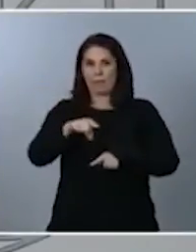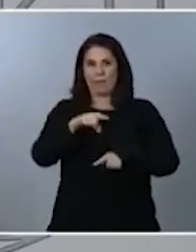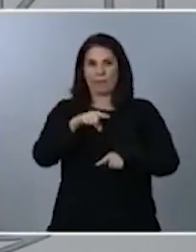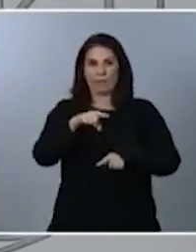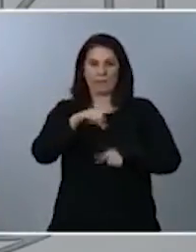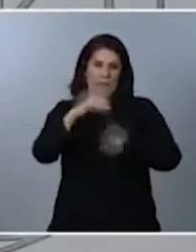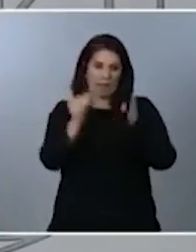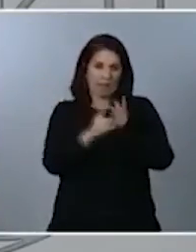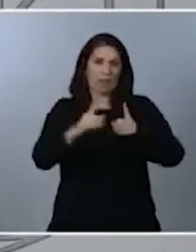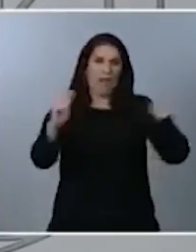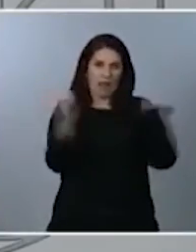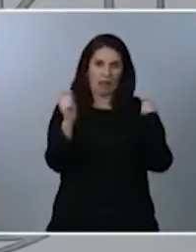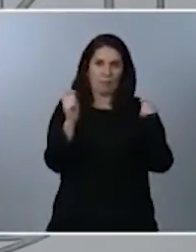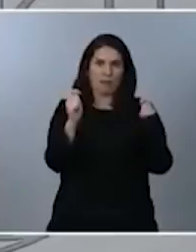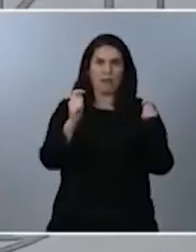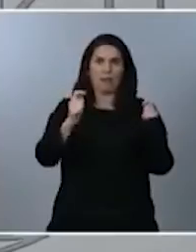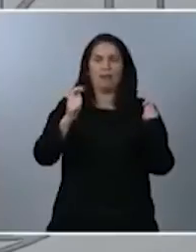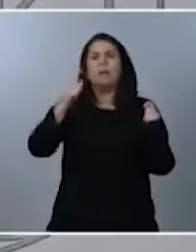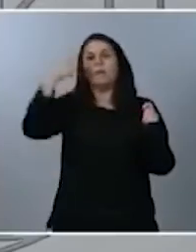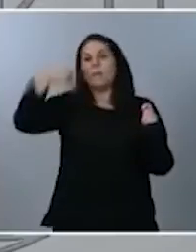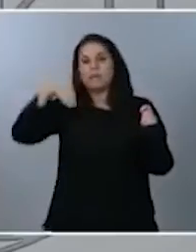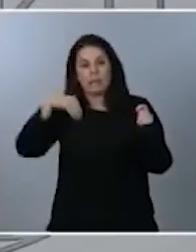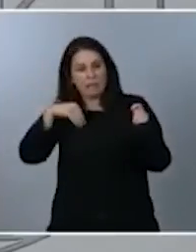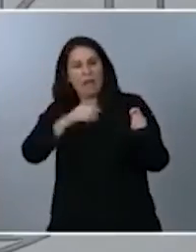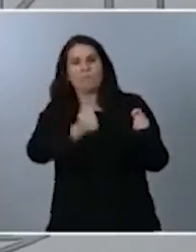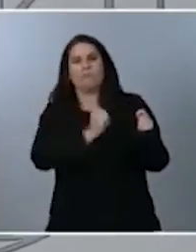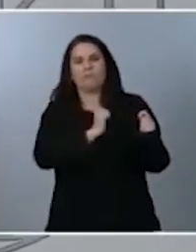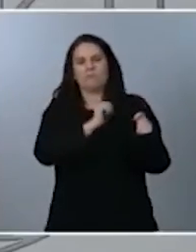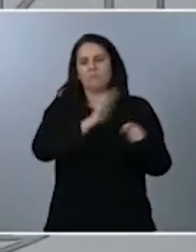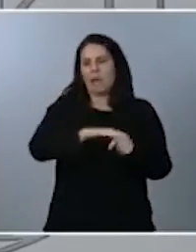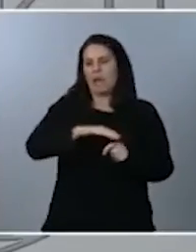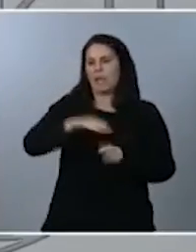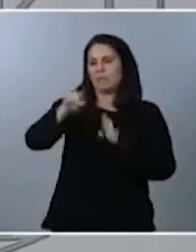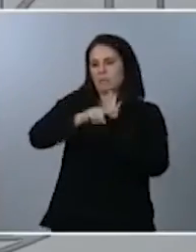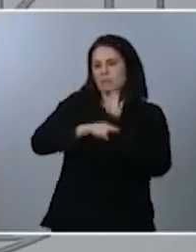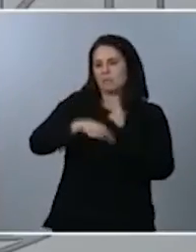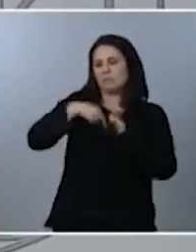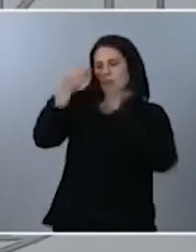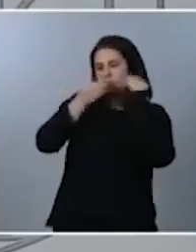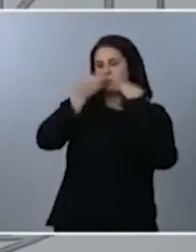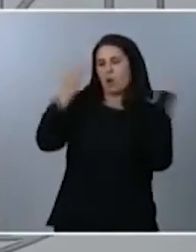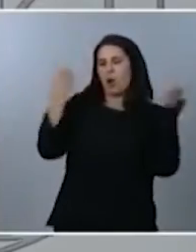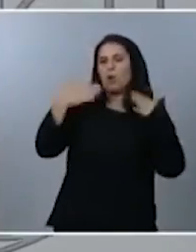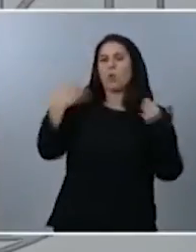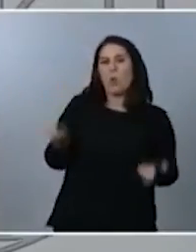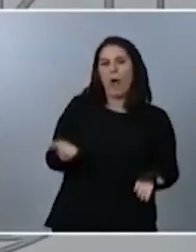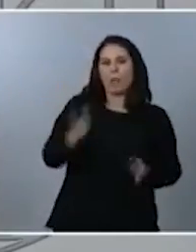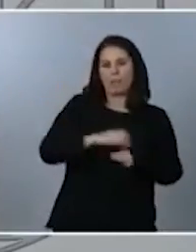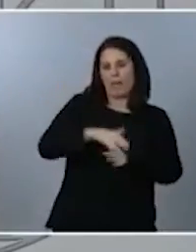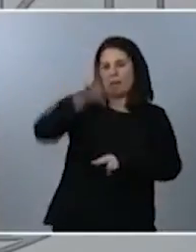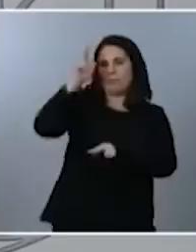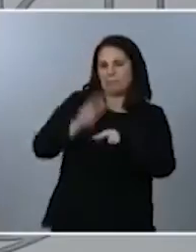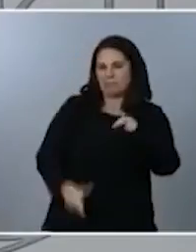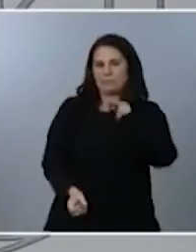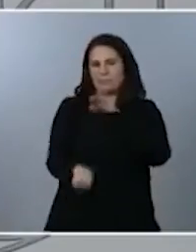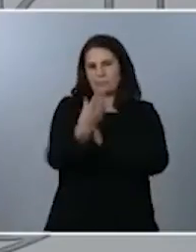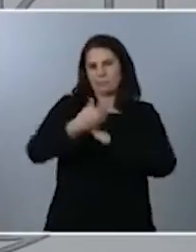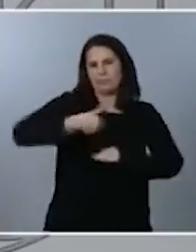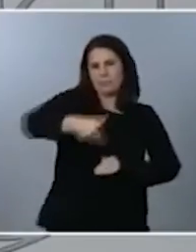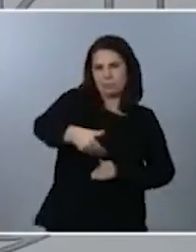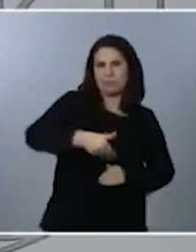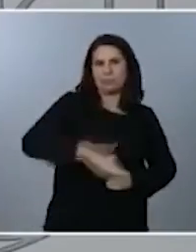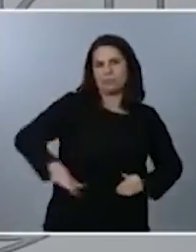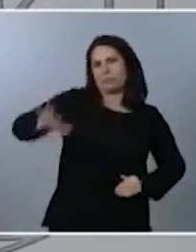posibilitar que atajemos a la mayor brevedad posible ahora y en el futuro los rebrotes que se puedan producir en el conjunto de nuestro país.